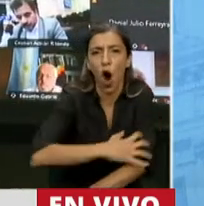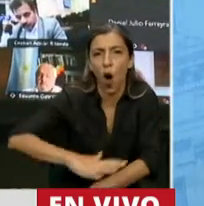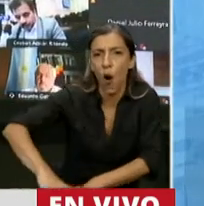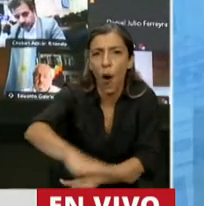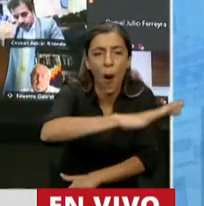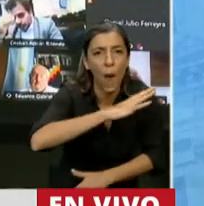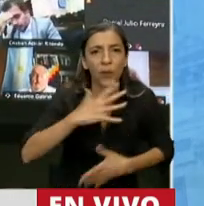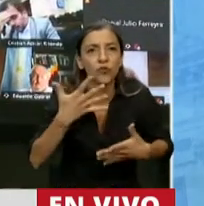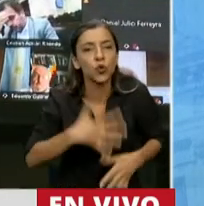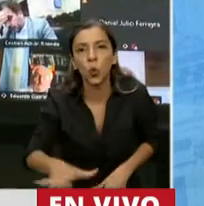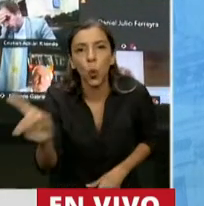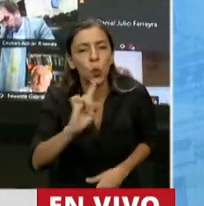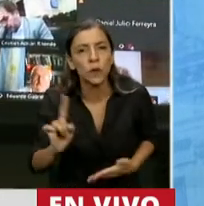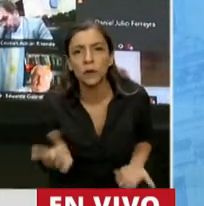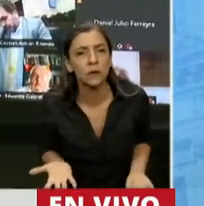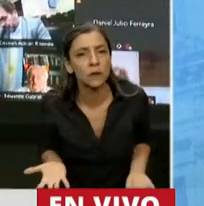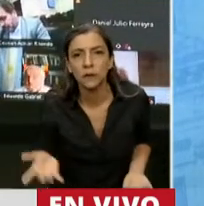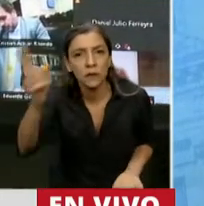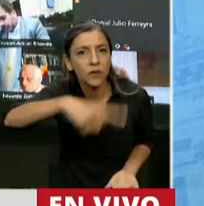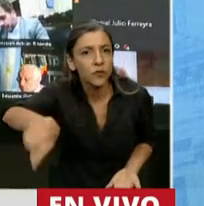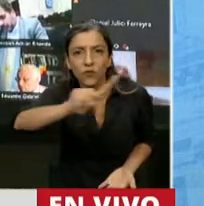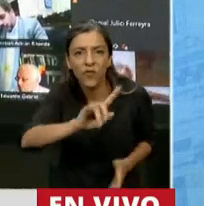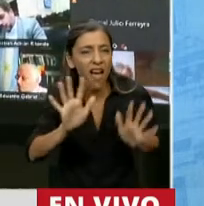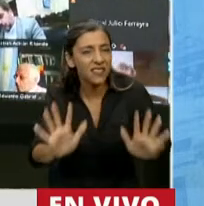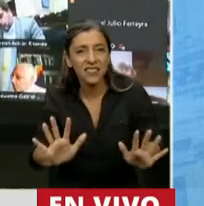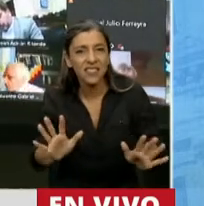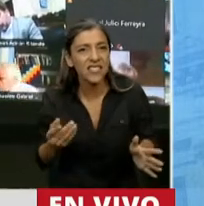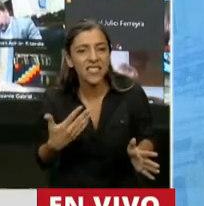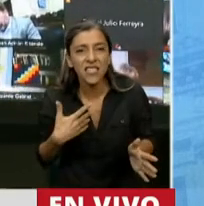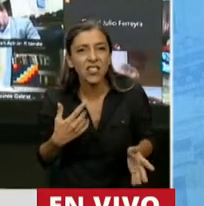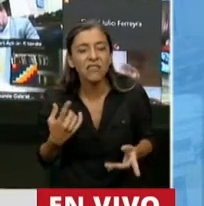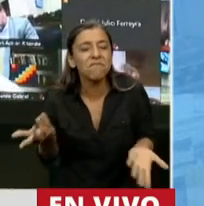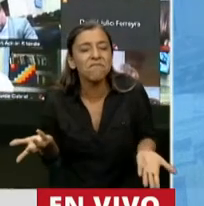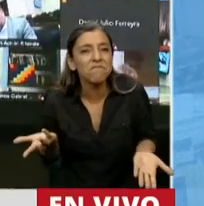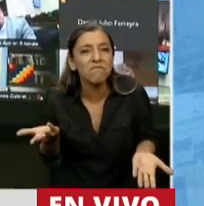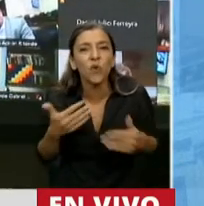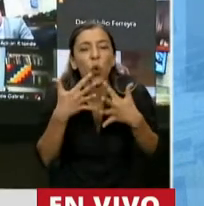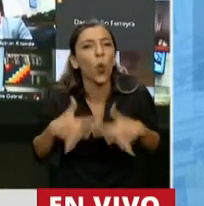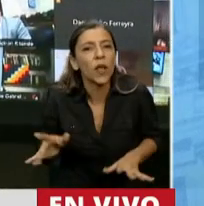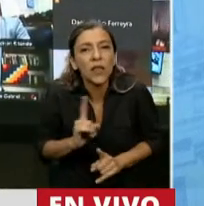rebajan algunos tanto, tanto. ¿Qué es lo que le piden? ¿Cuánto más le van a pedir?